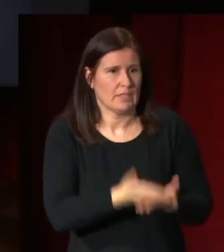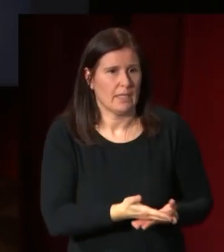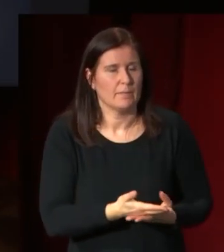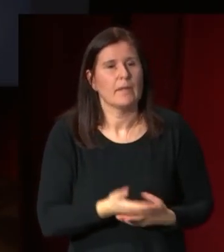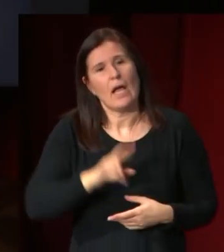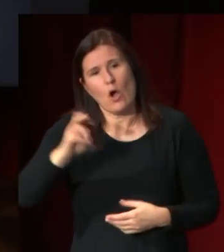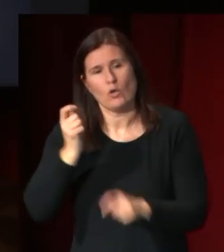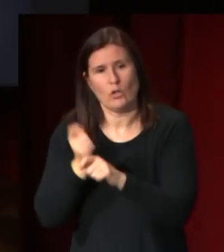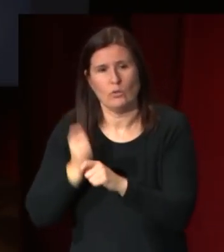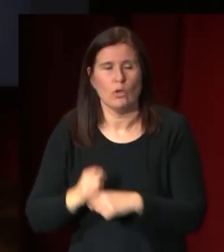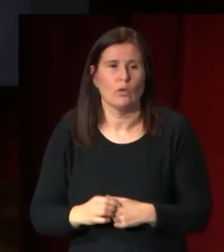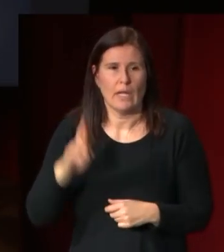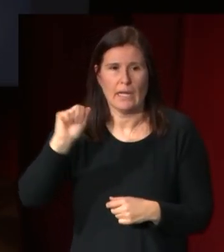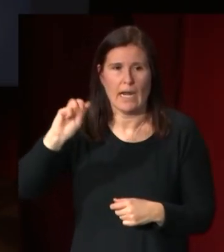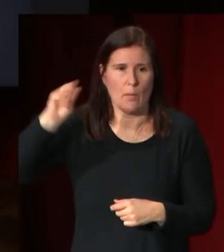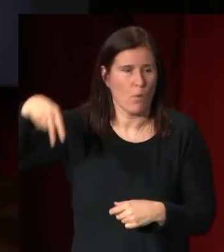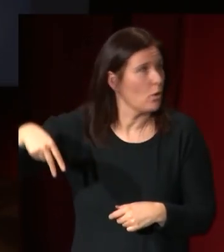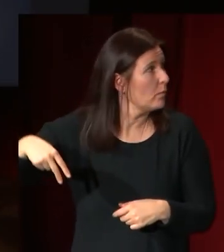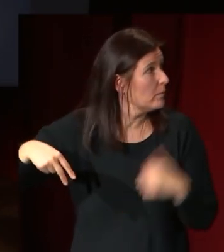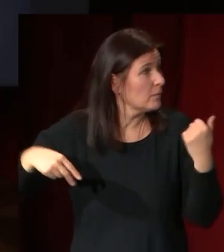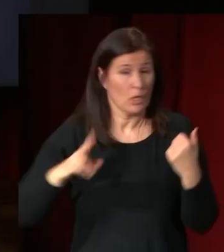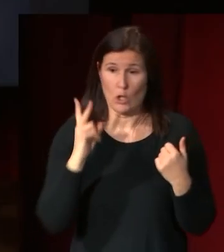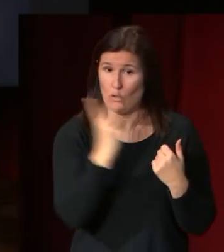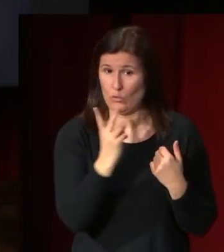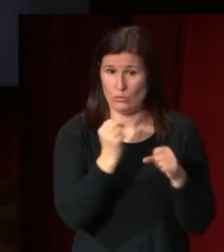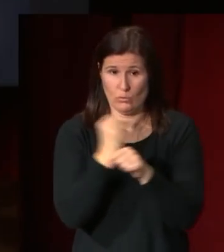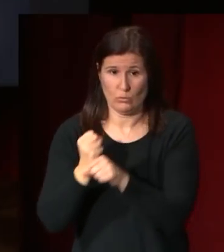Ramón Barba estas dos obras